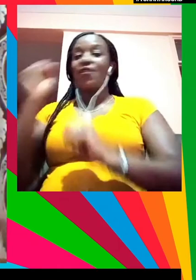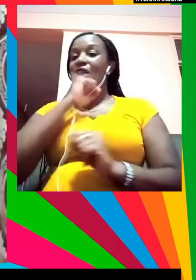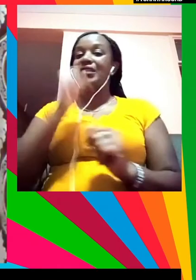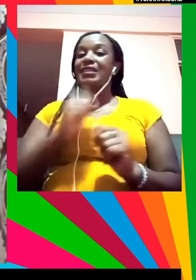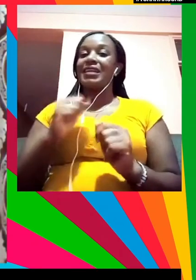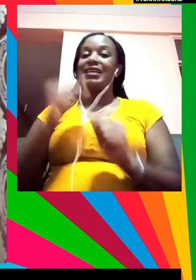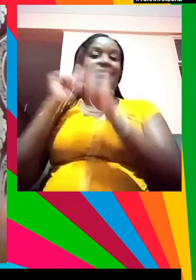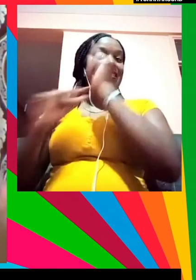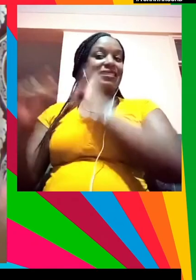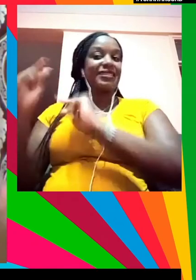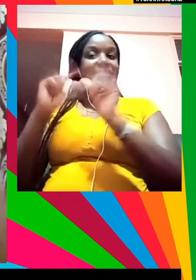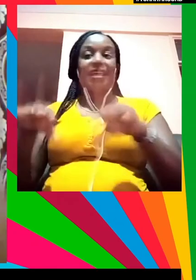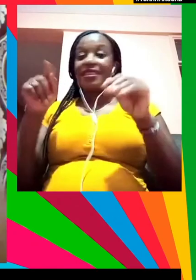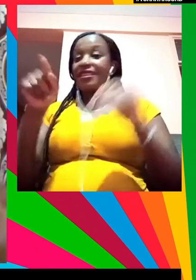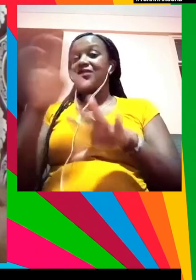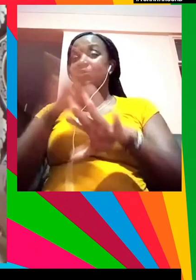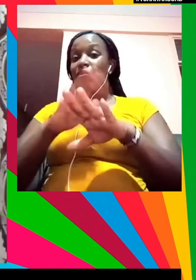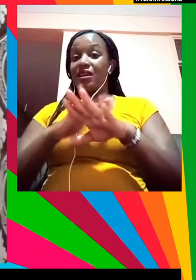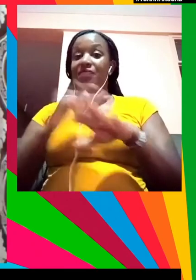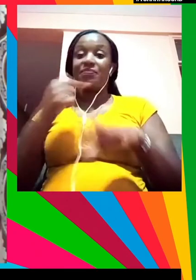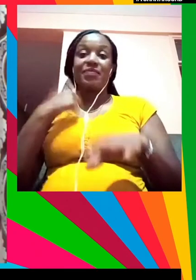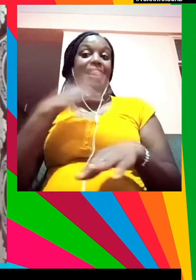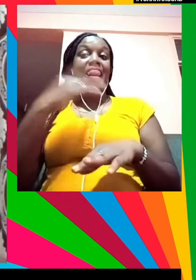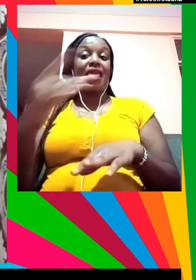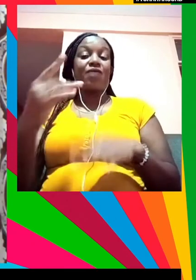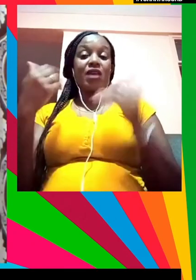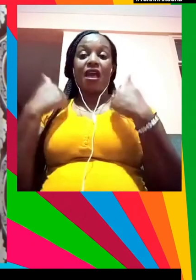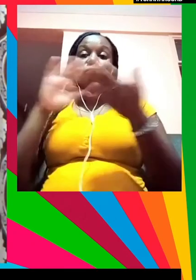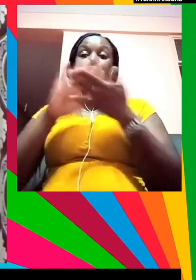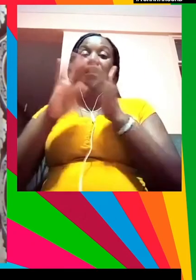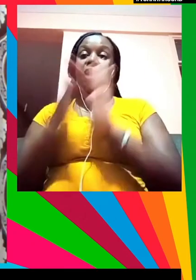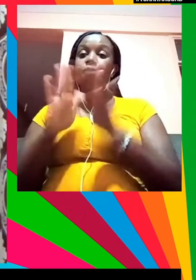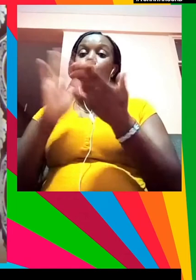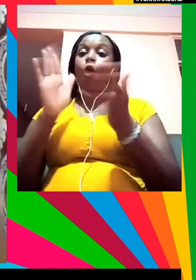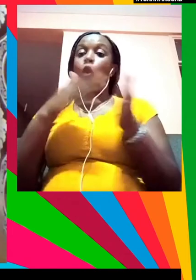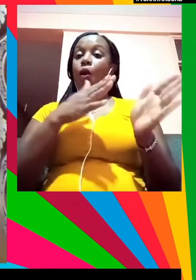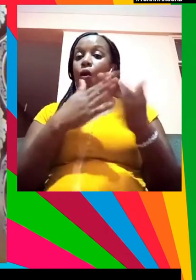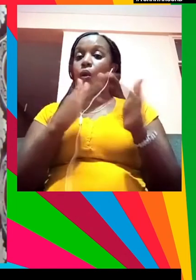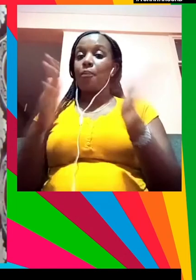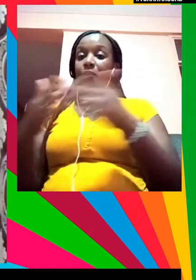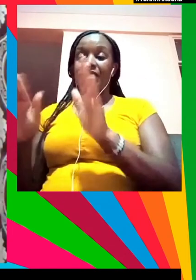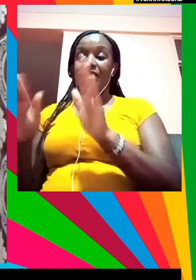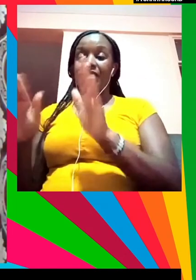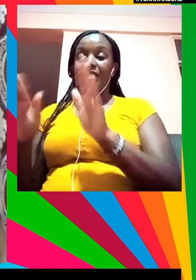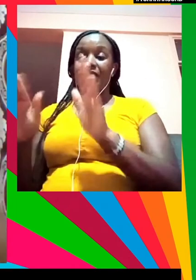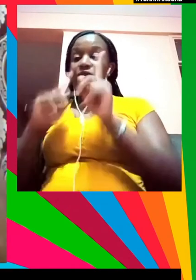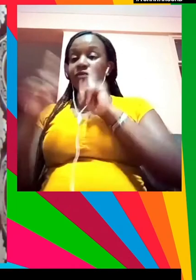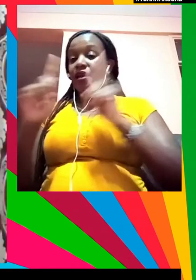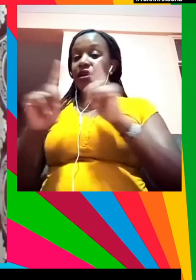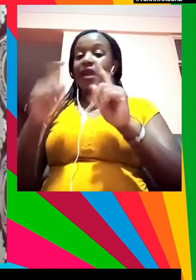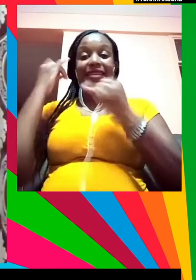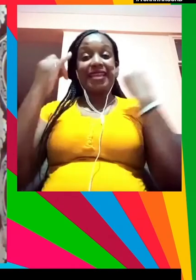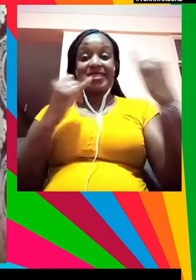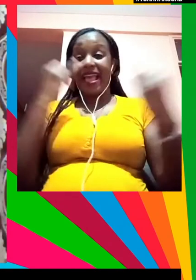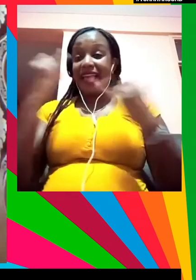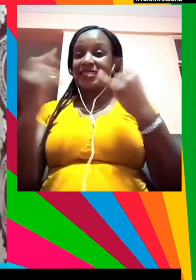cohabitan lo están tomando bien entienden que estamos más abiertos y somos más significativos están abiertos a los